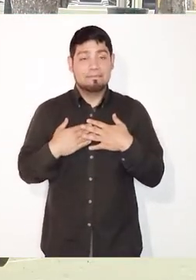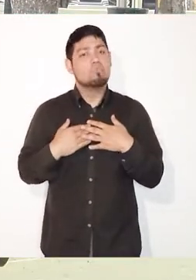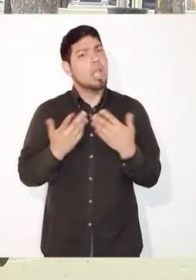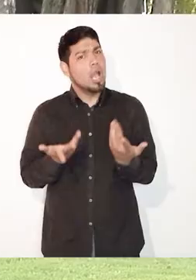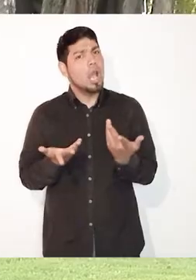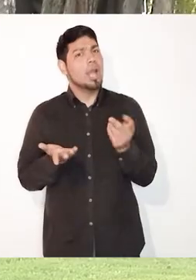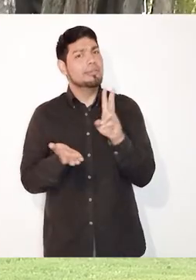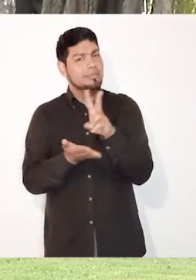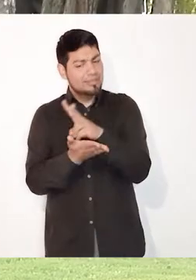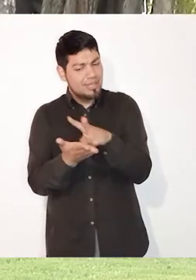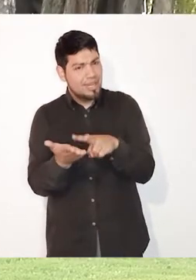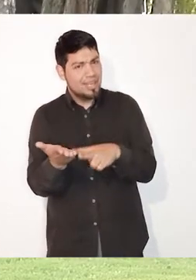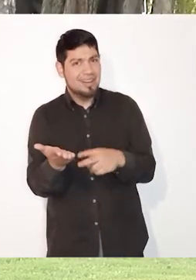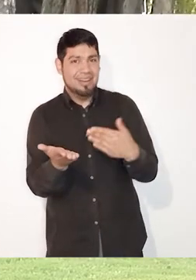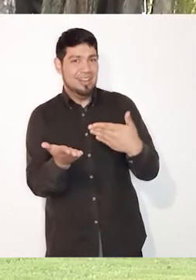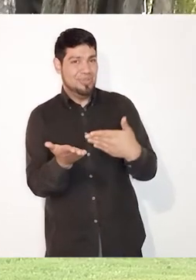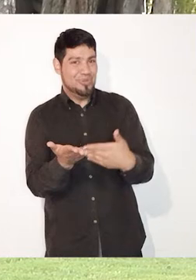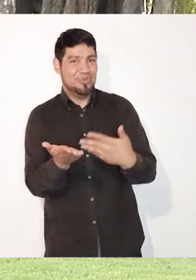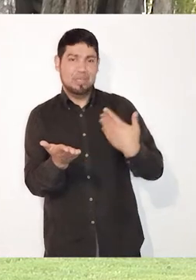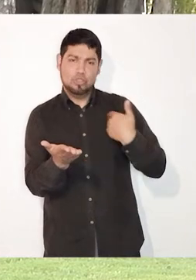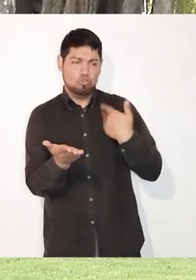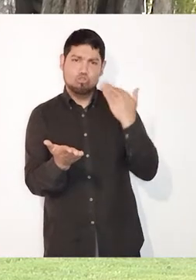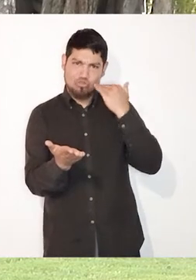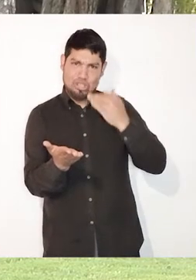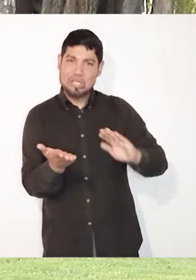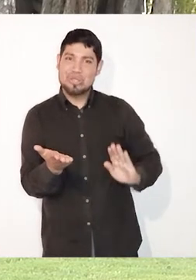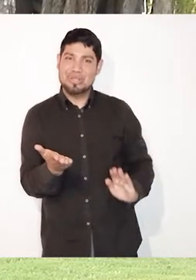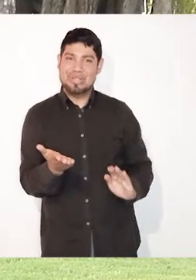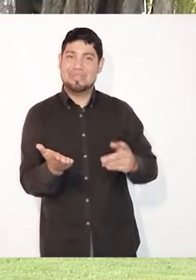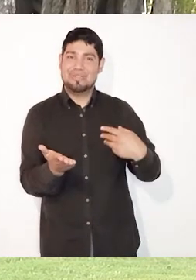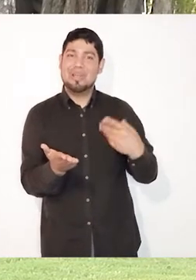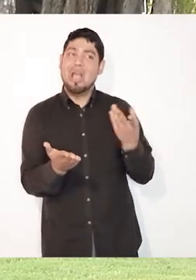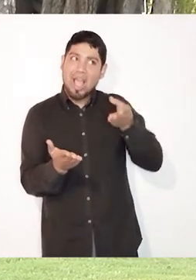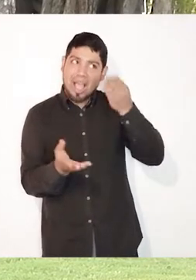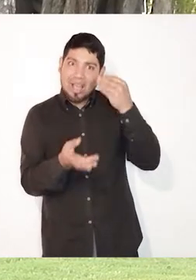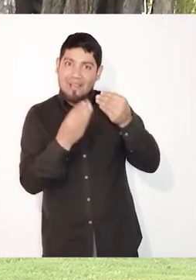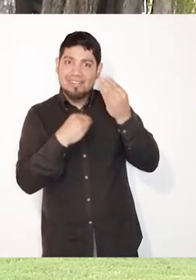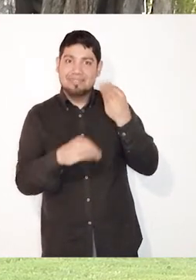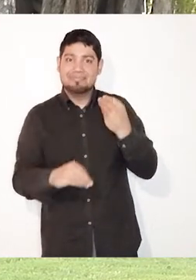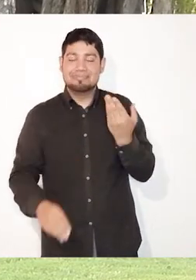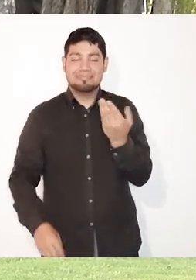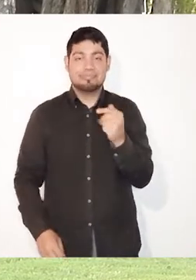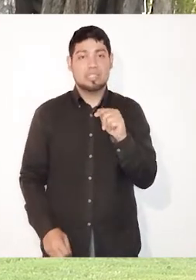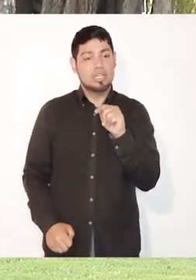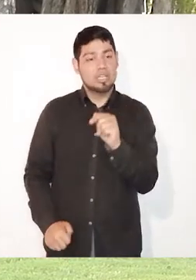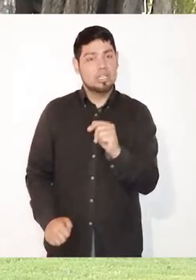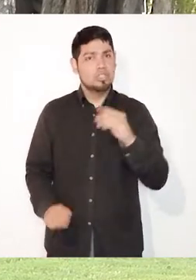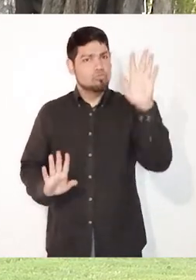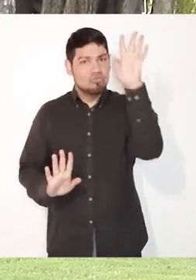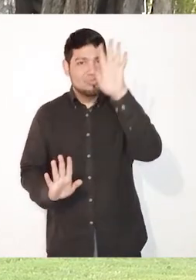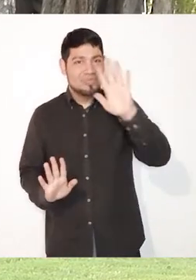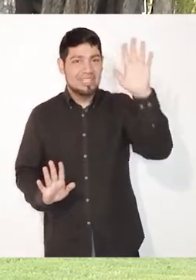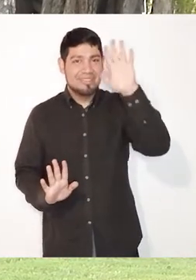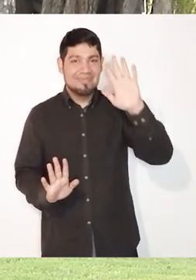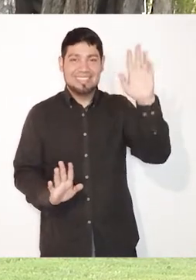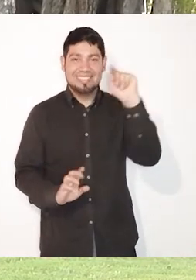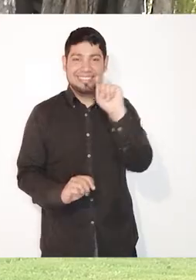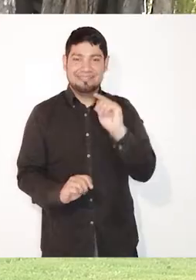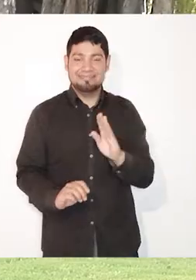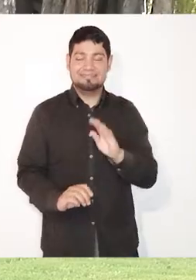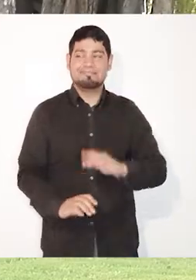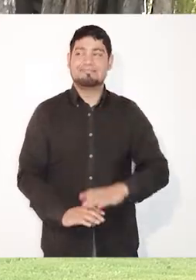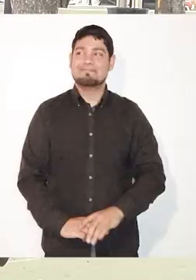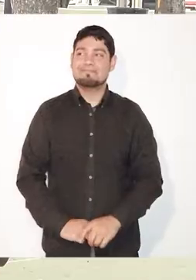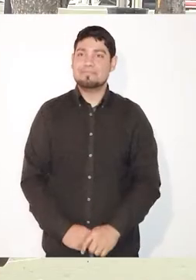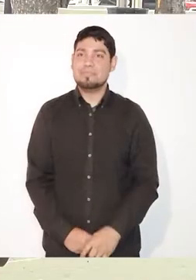personal, está el mundo de la lectura, al que llego tempranamente. Y por supuesto que la lectura es un ejercicio de